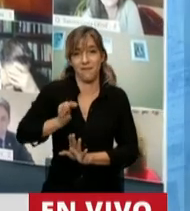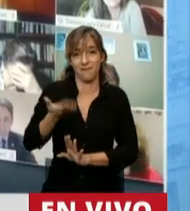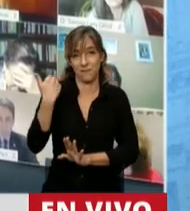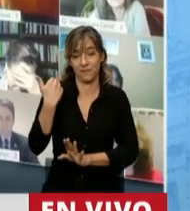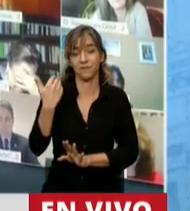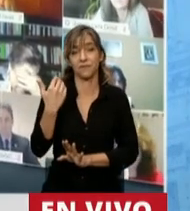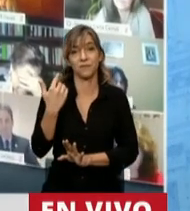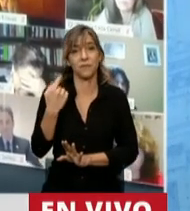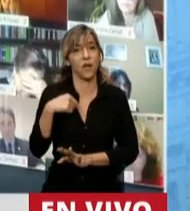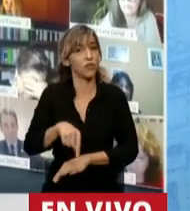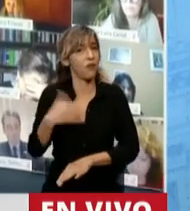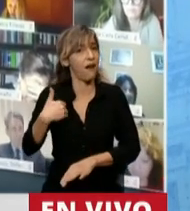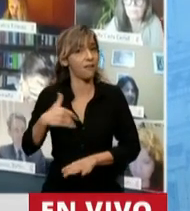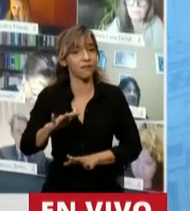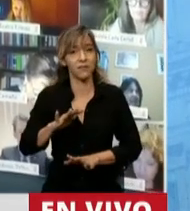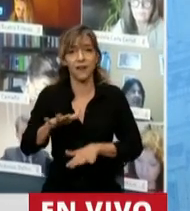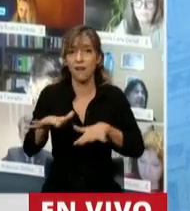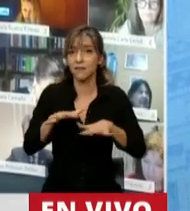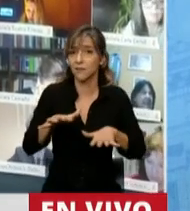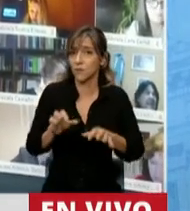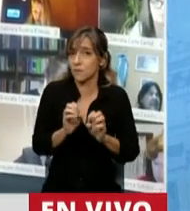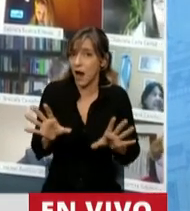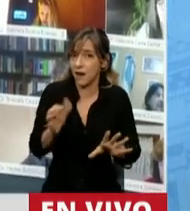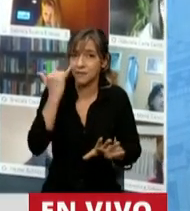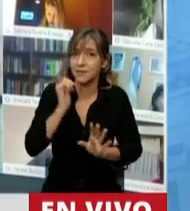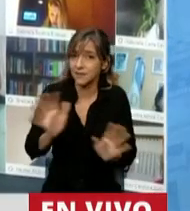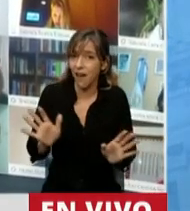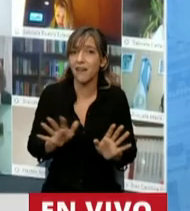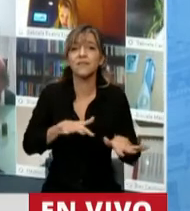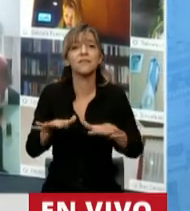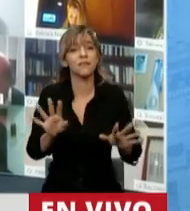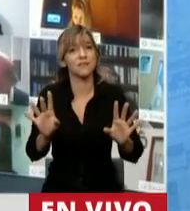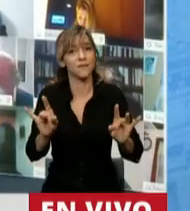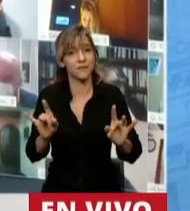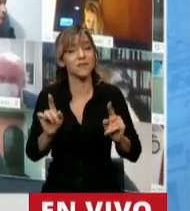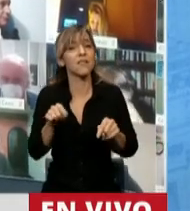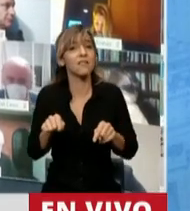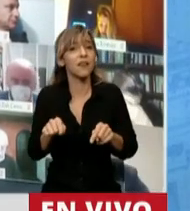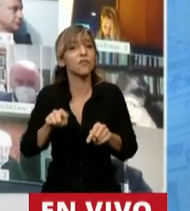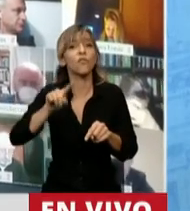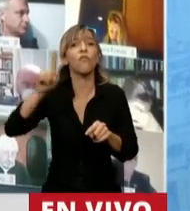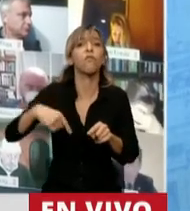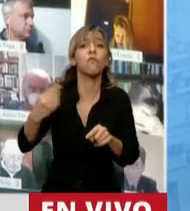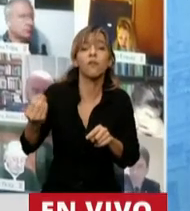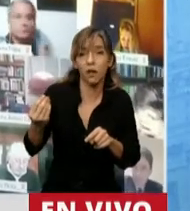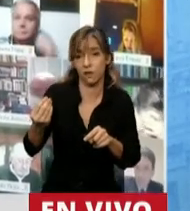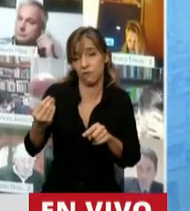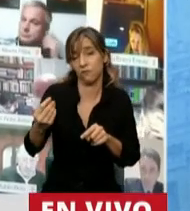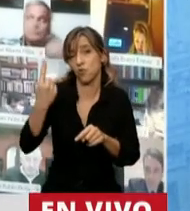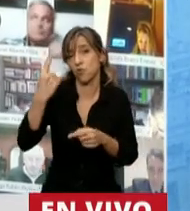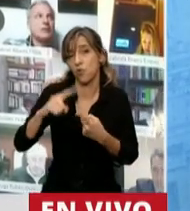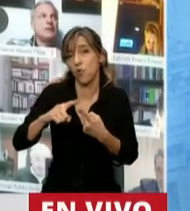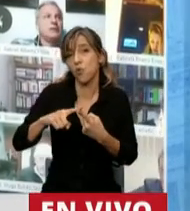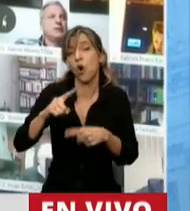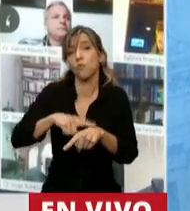encontraba en una situación bastante complicada y difícil. Eso era producto, en definitiva, por dos situaciones. Una, el tema de